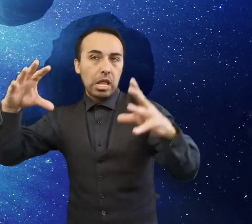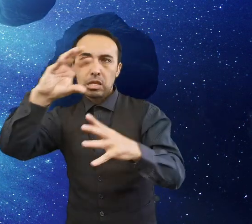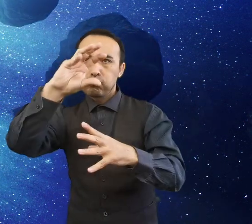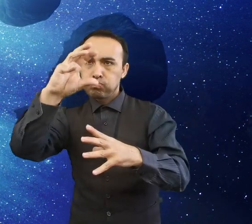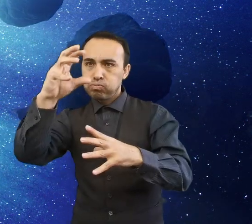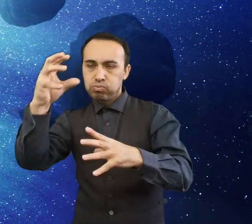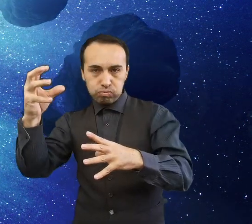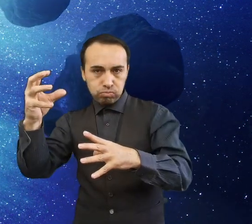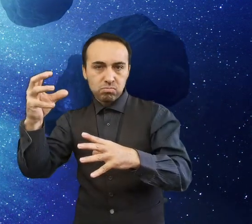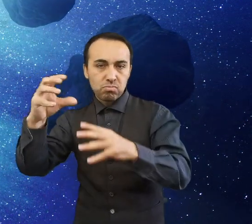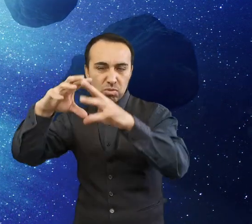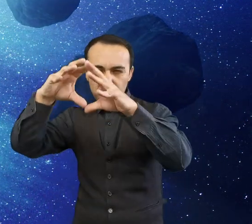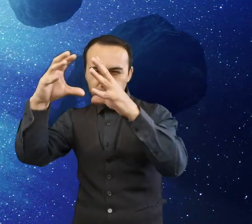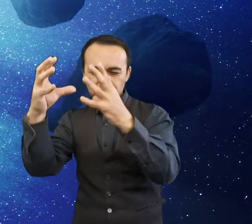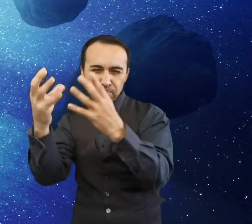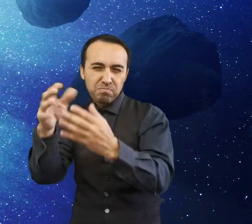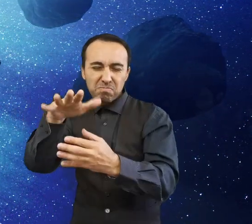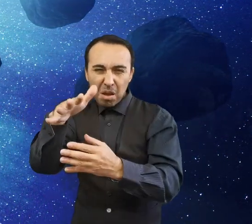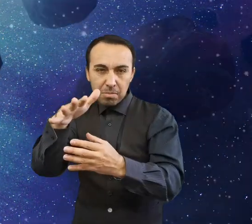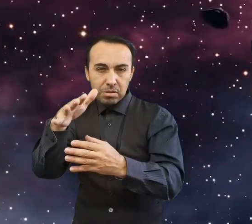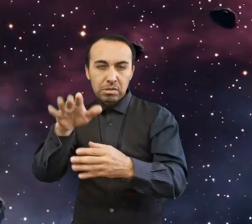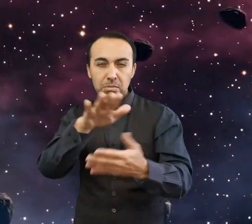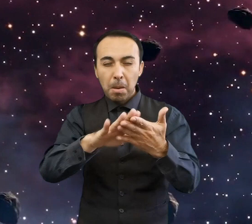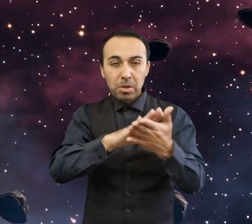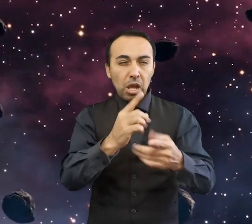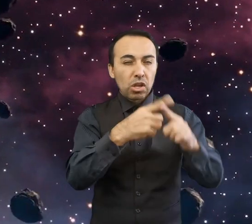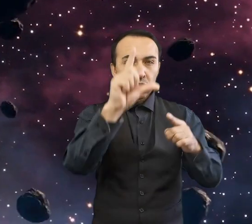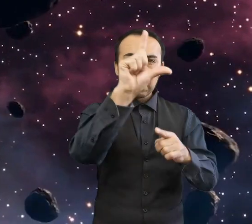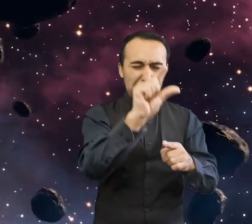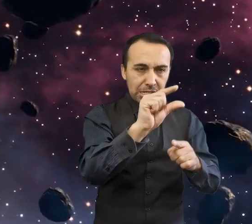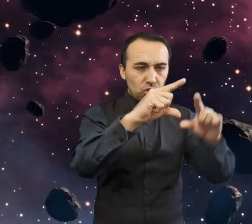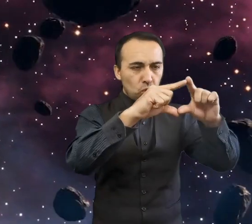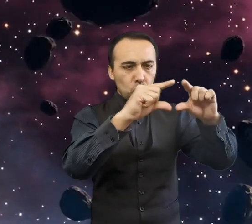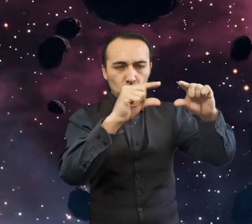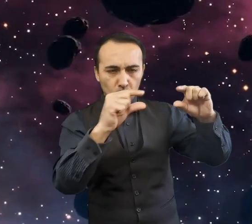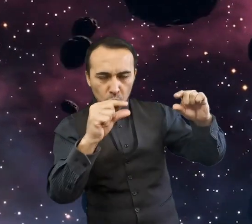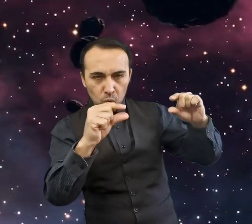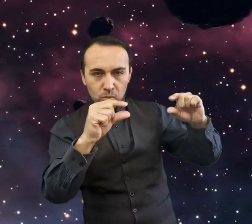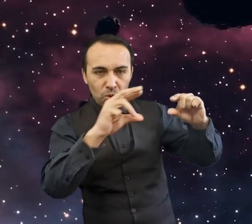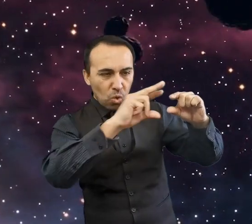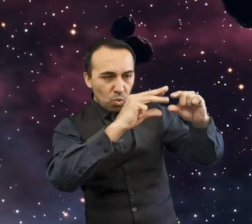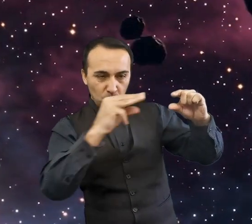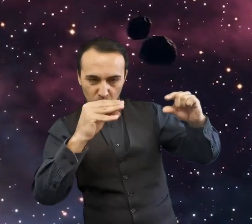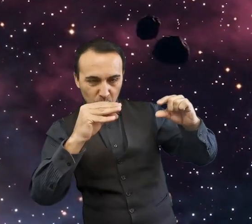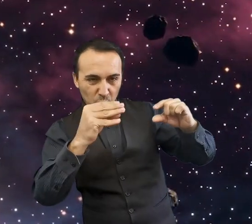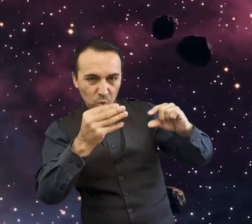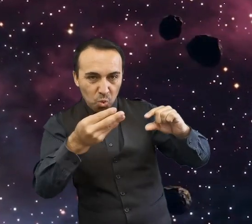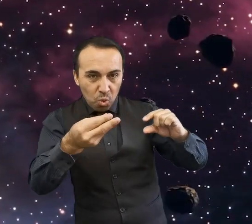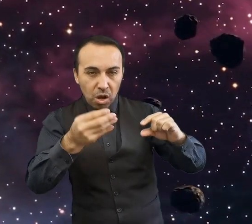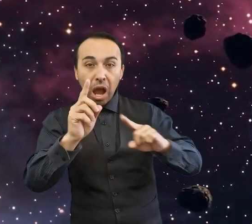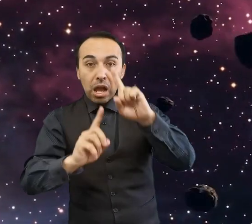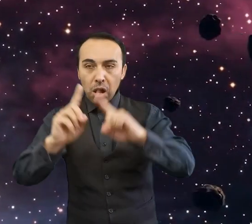kilómetros tienen formas alargadas e irregulares. La mayoría tarda entre 5 a 20 horas en completar un giro sobre su eje.